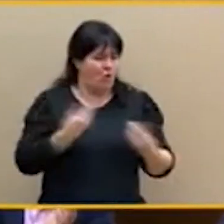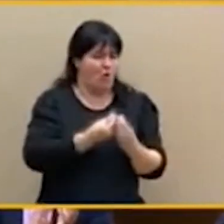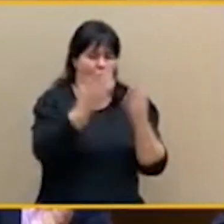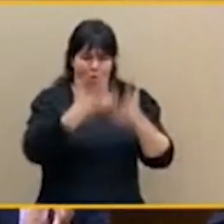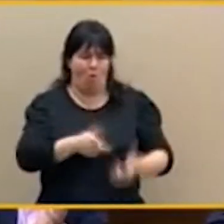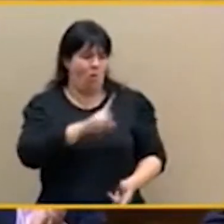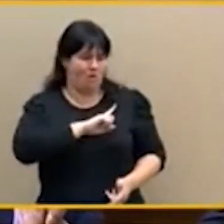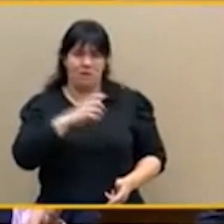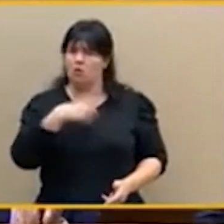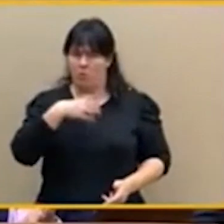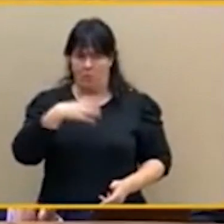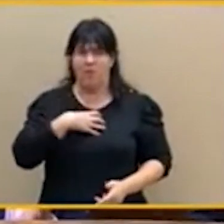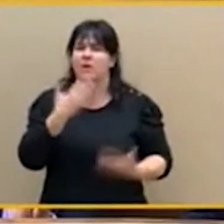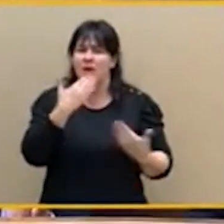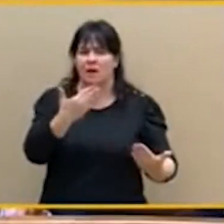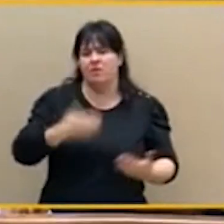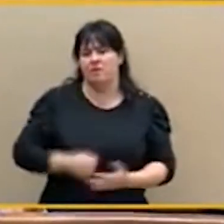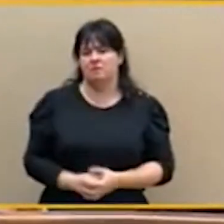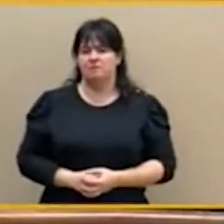Aplausos